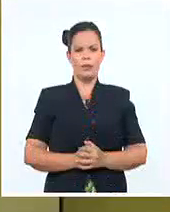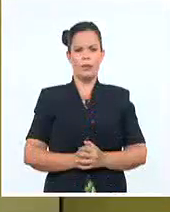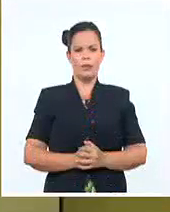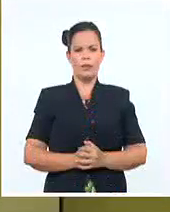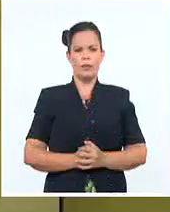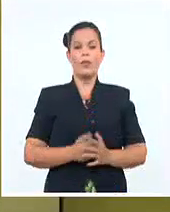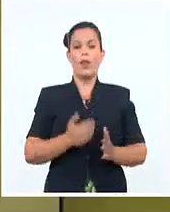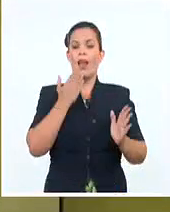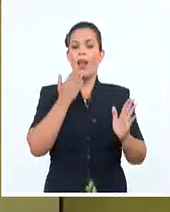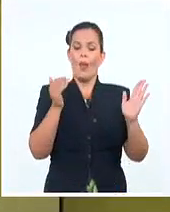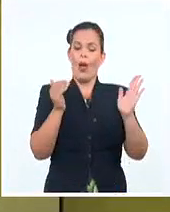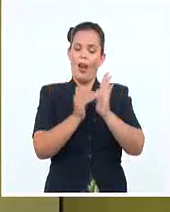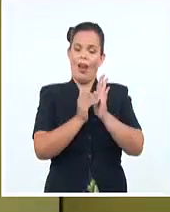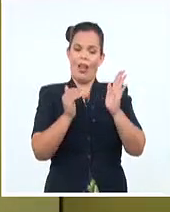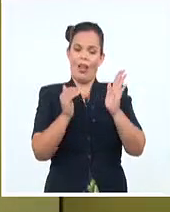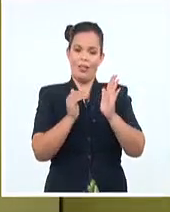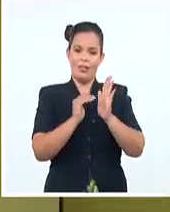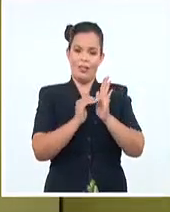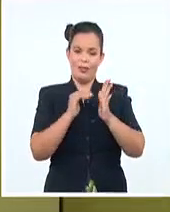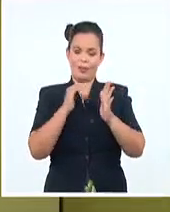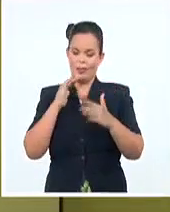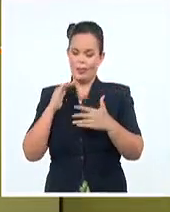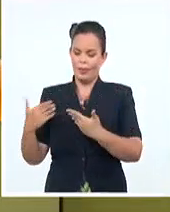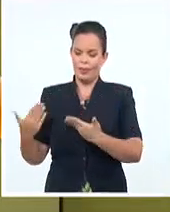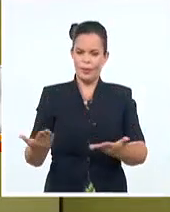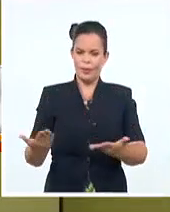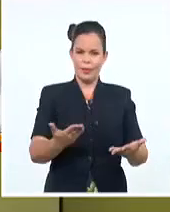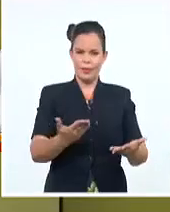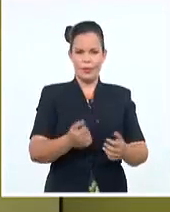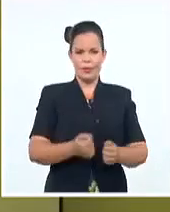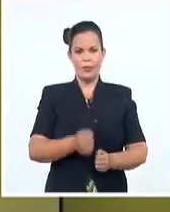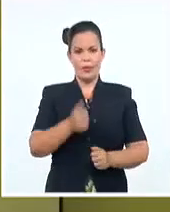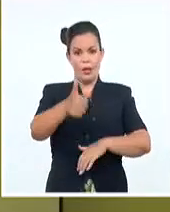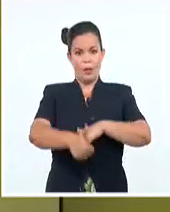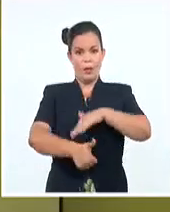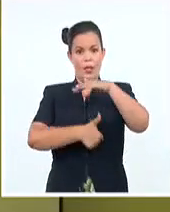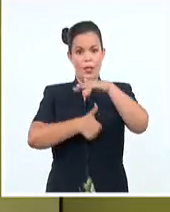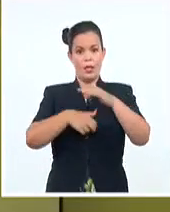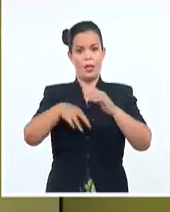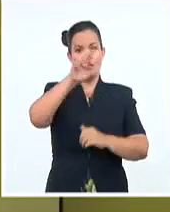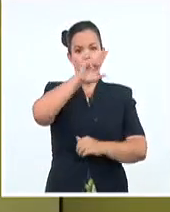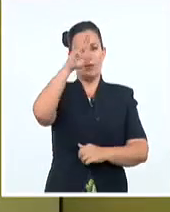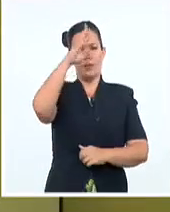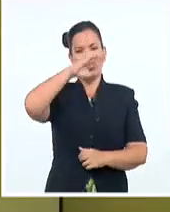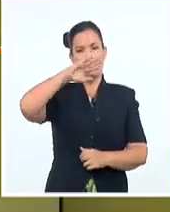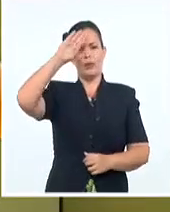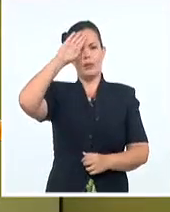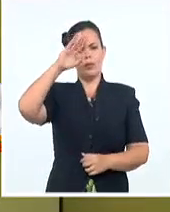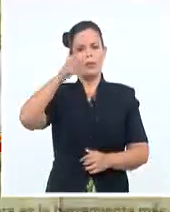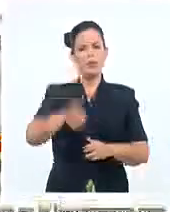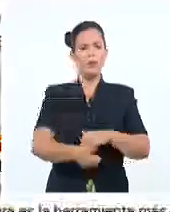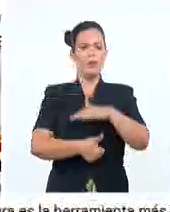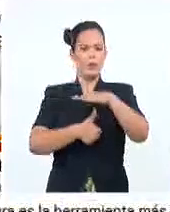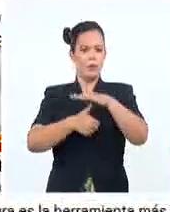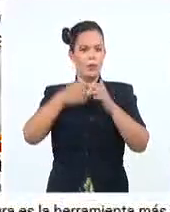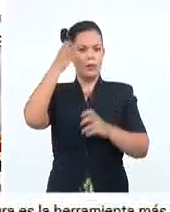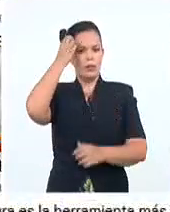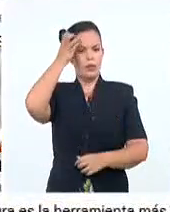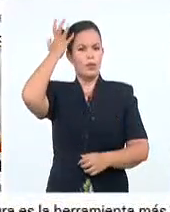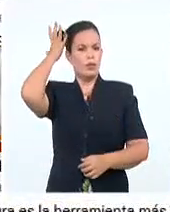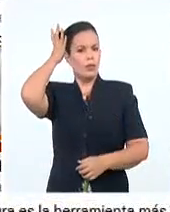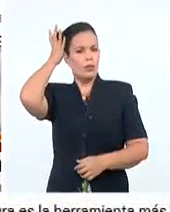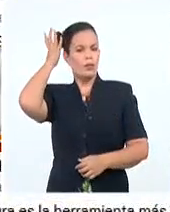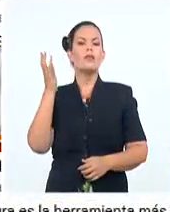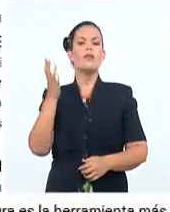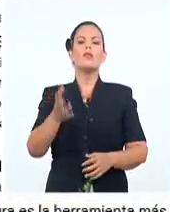Muy buenas tardes, qué gusto saludarle. El presidente de la República de Cuba, Miguel Díaz Canel Bermúdez, expresó a través de su cuenta